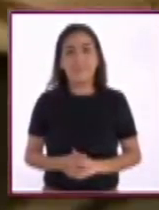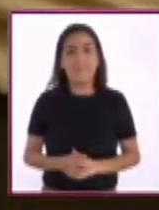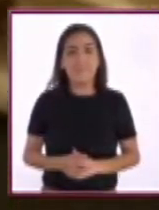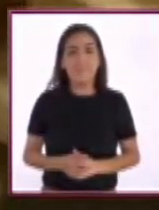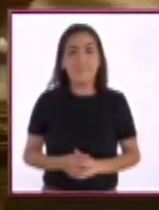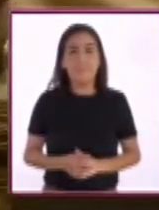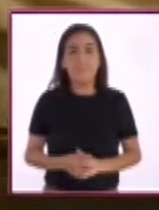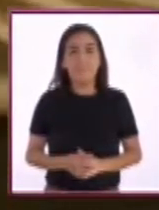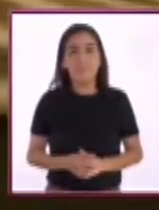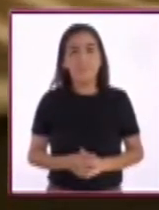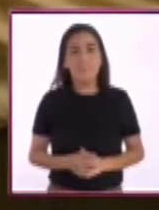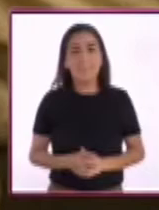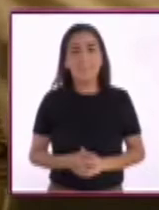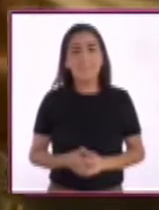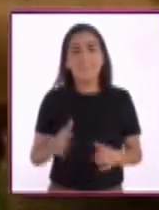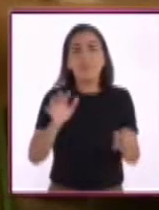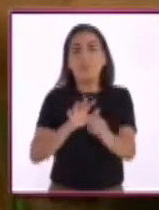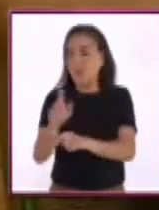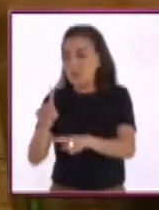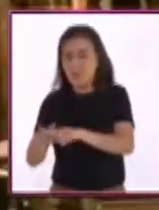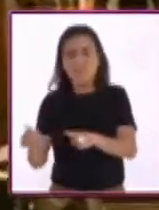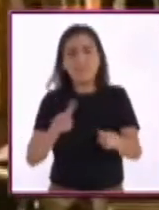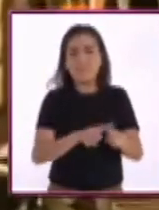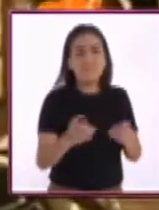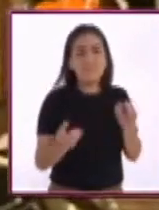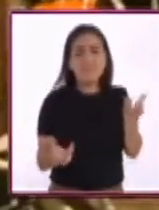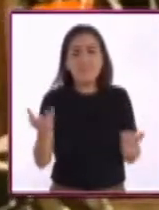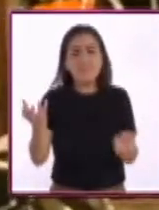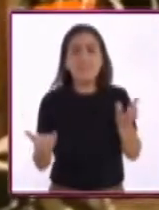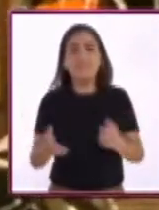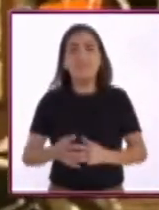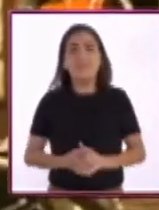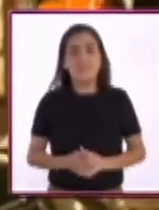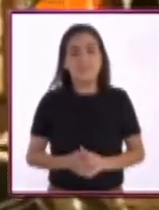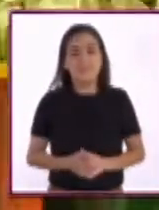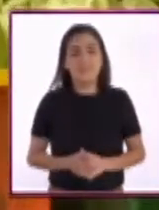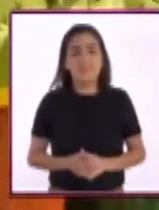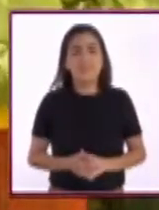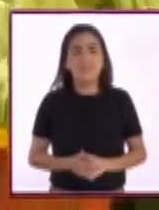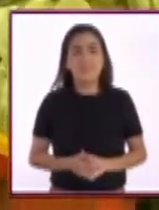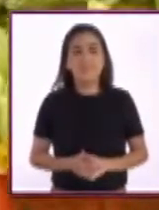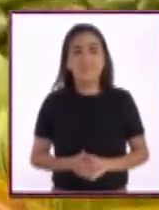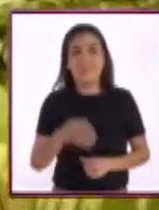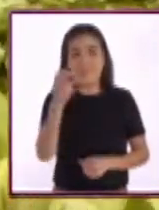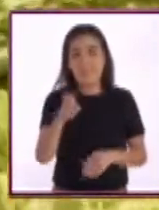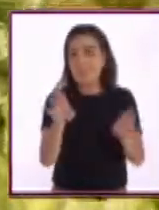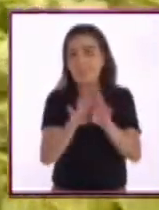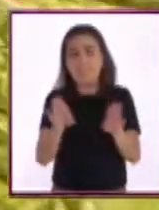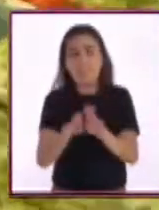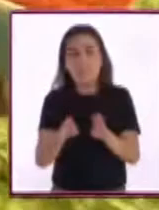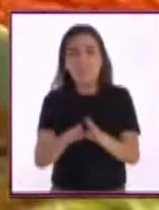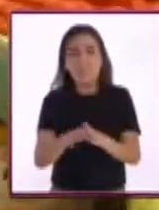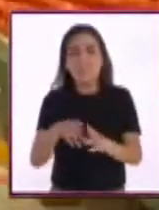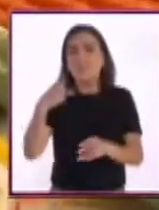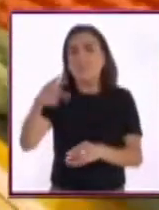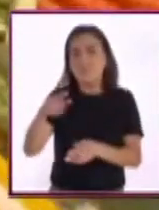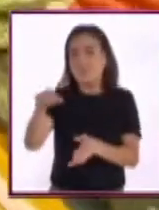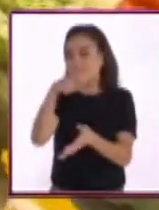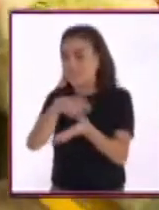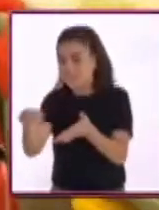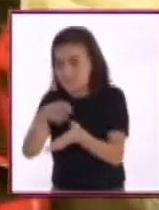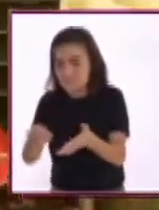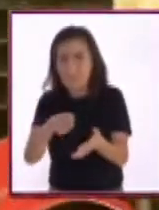cualquiera de las dos que usted use. ¿Y cuál es la diferencia? ¿Y esto? Sí. El sistema capitalista,